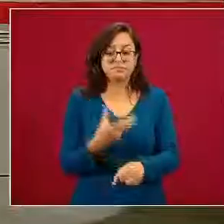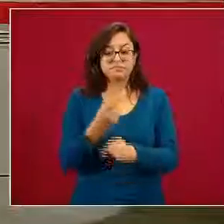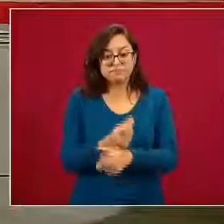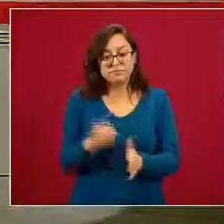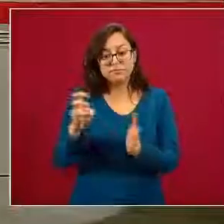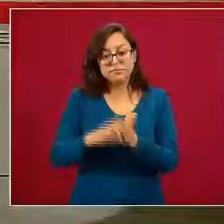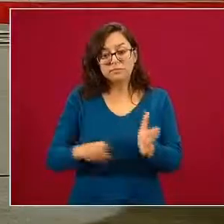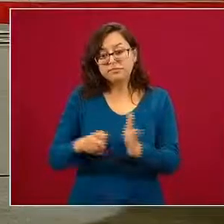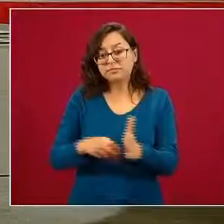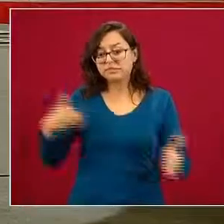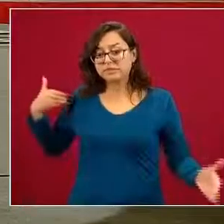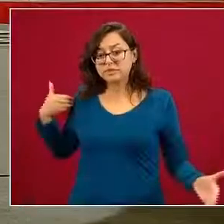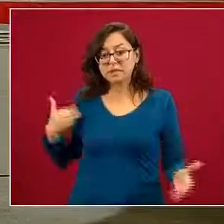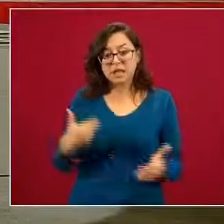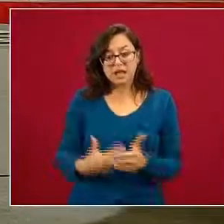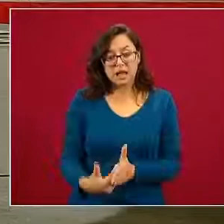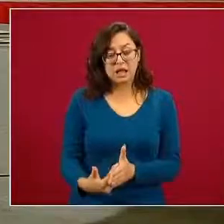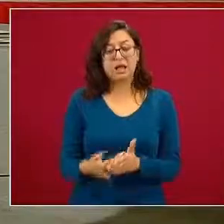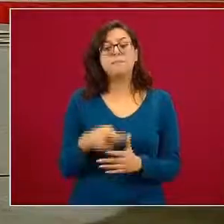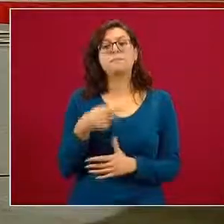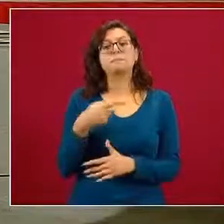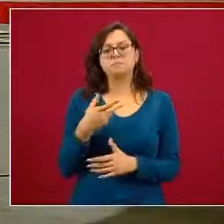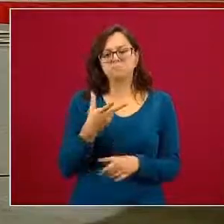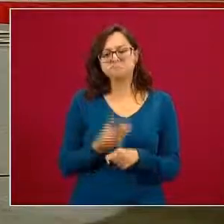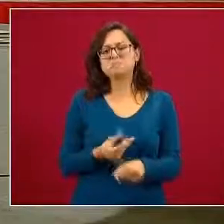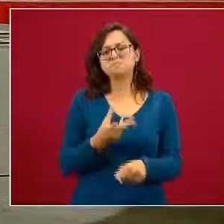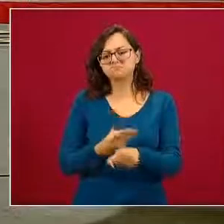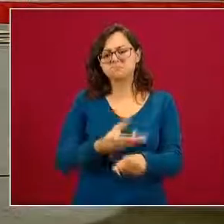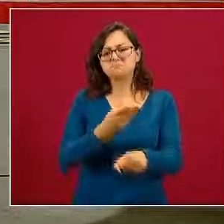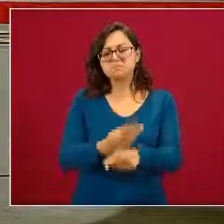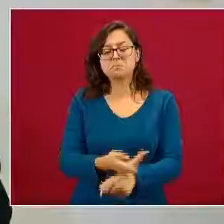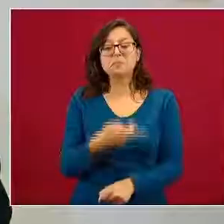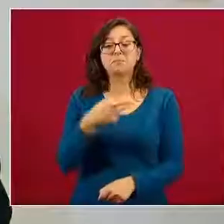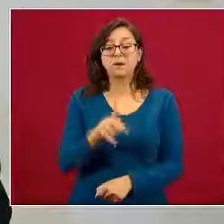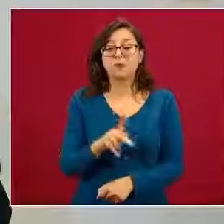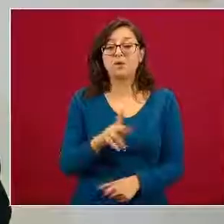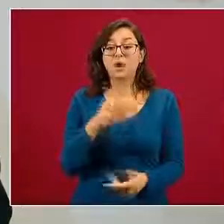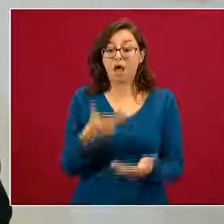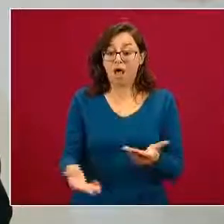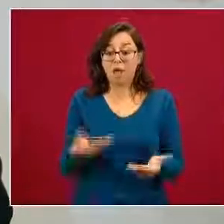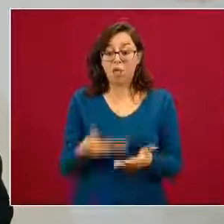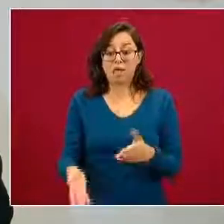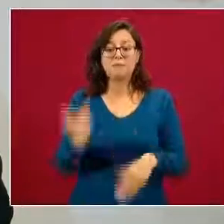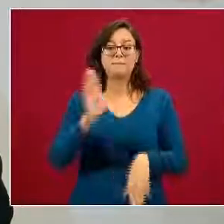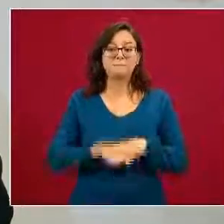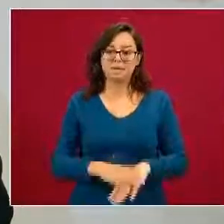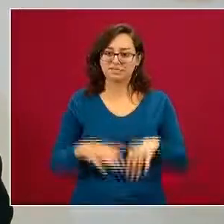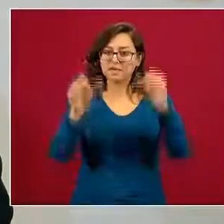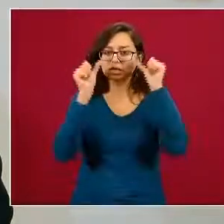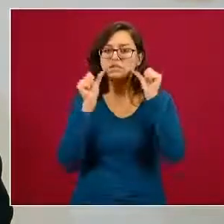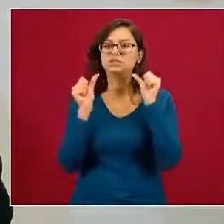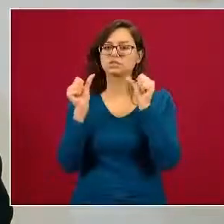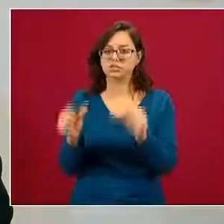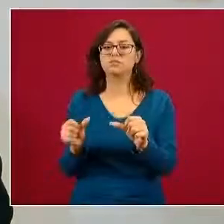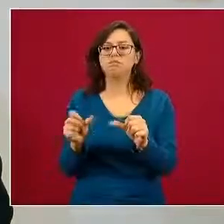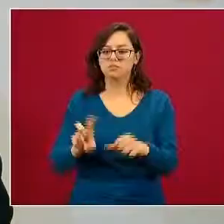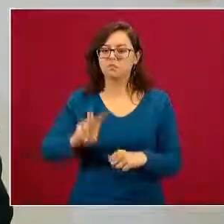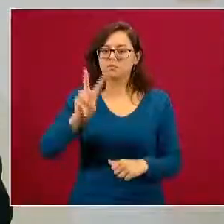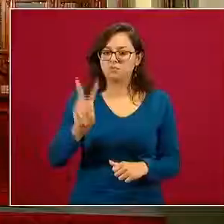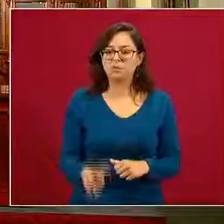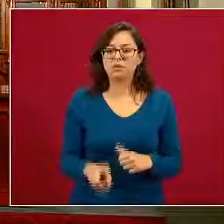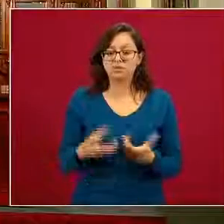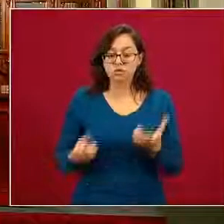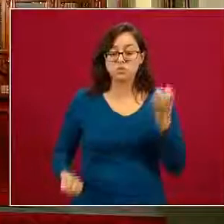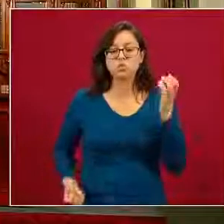lo largo del tiempo sin embargo si hasta es hasta hoy que se le pone acento importante en